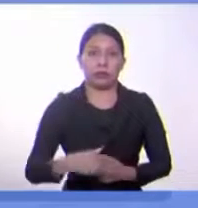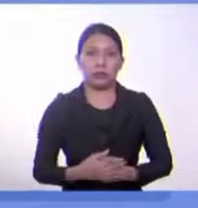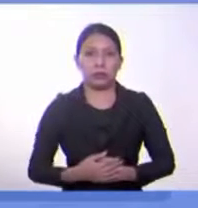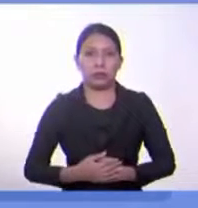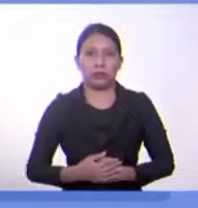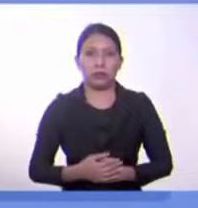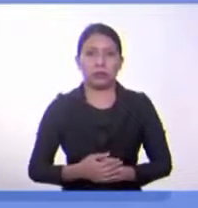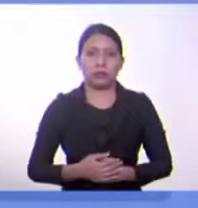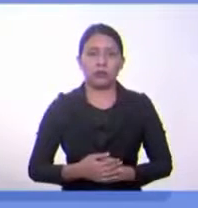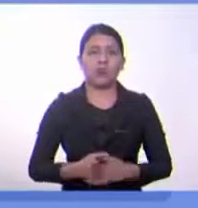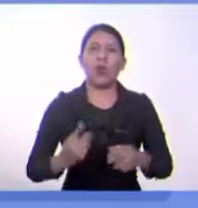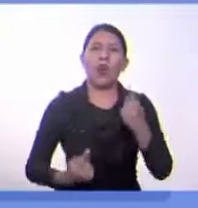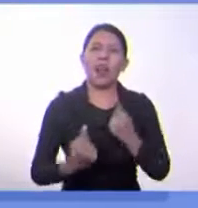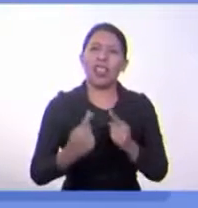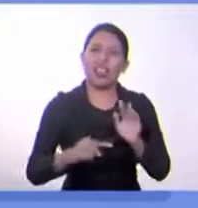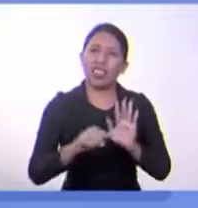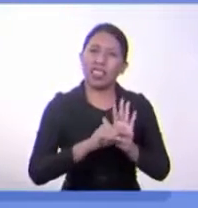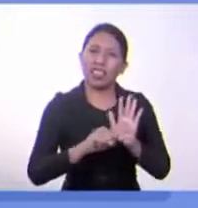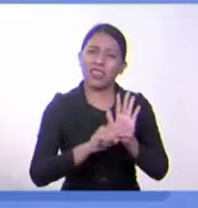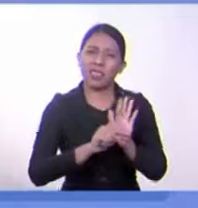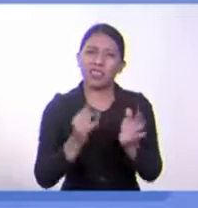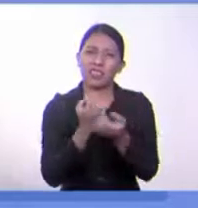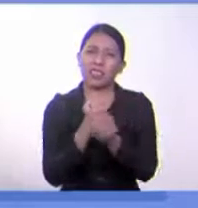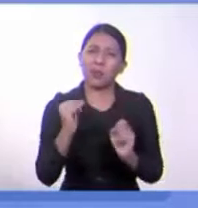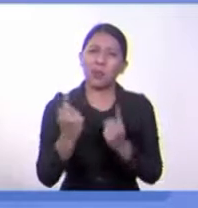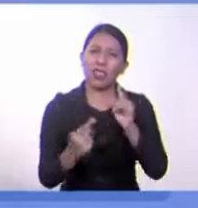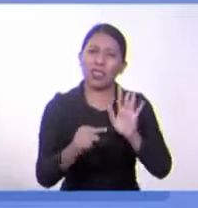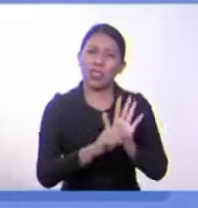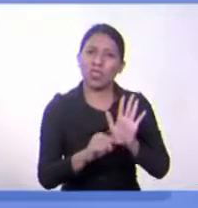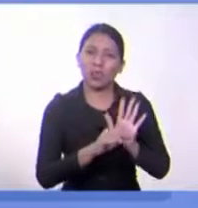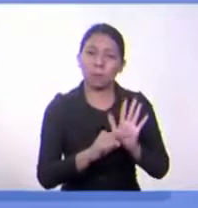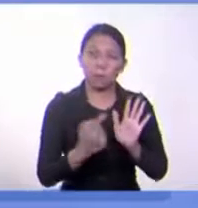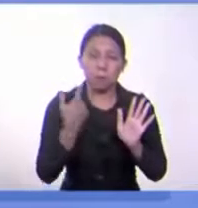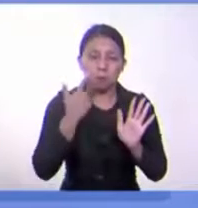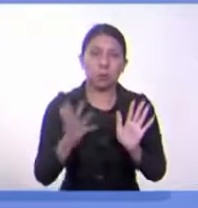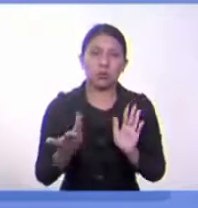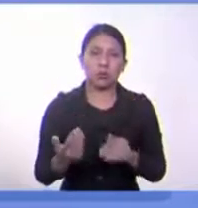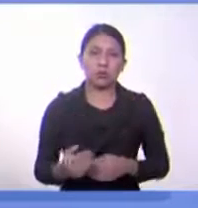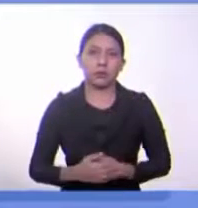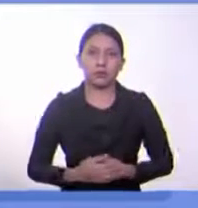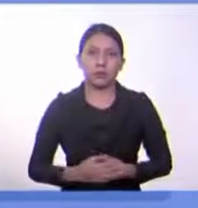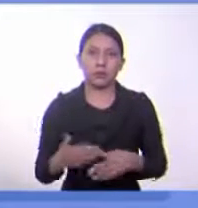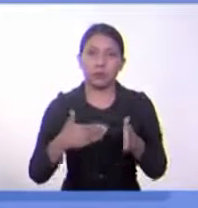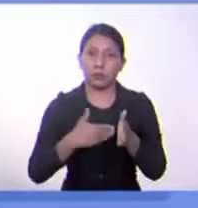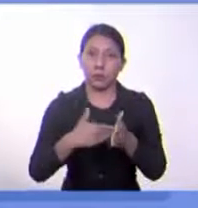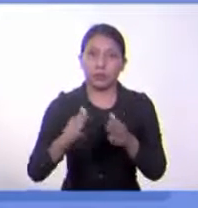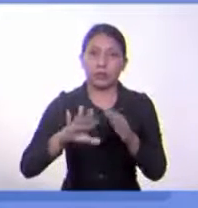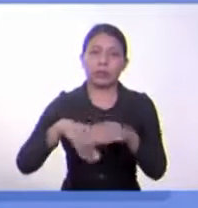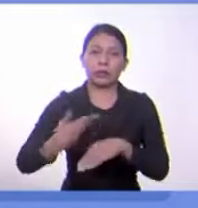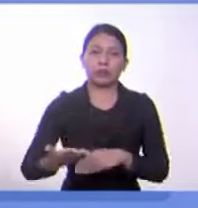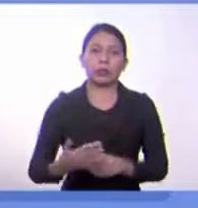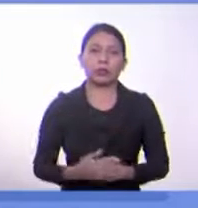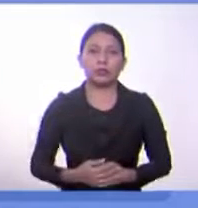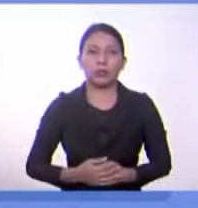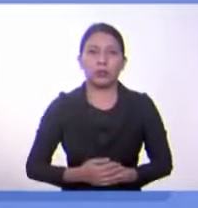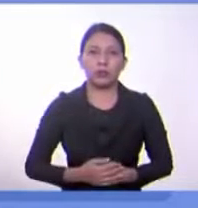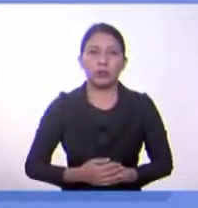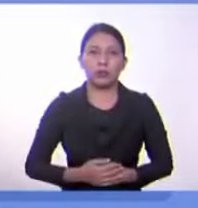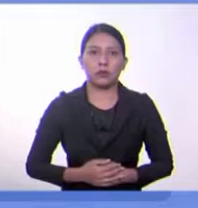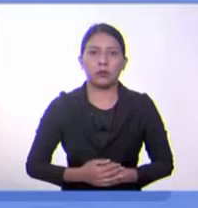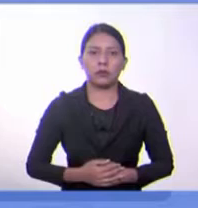parte negativa de la independencia, digamos, comenzó después, ya que por